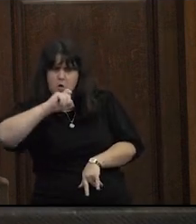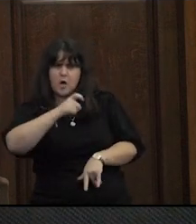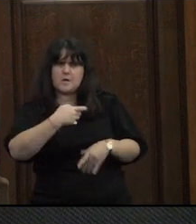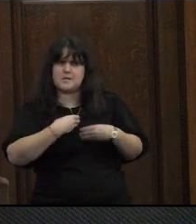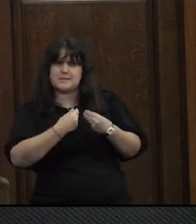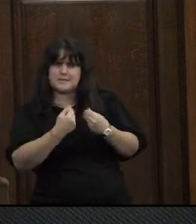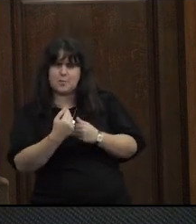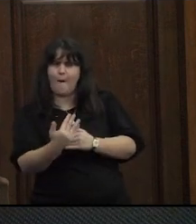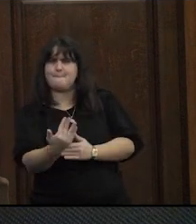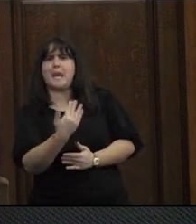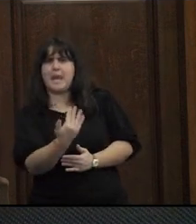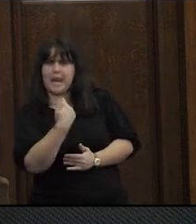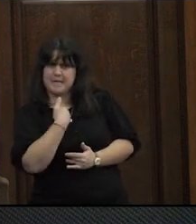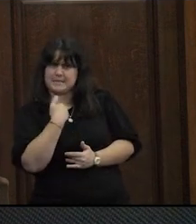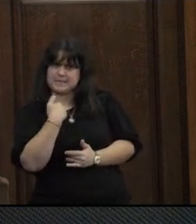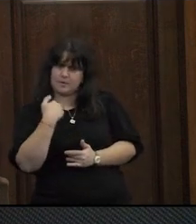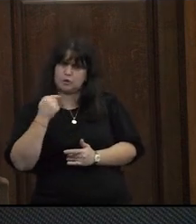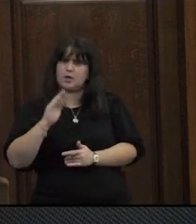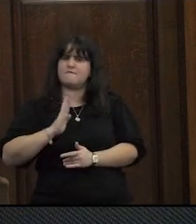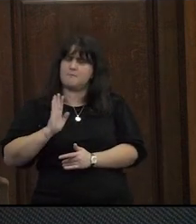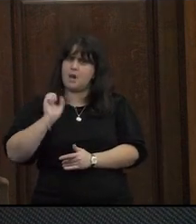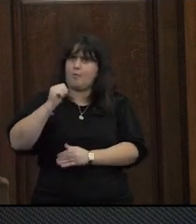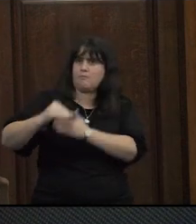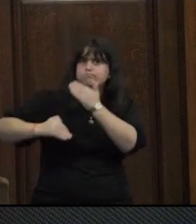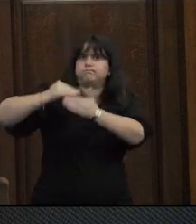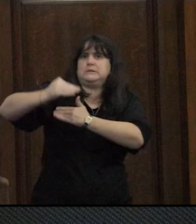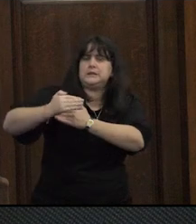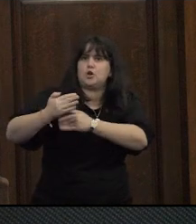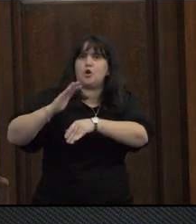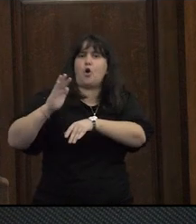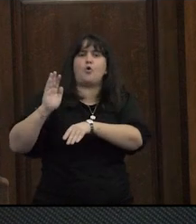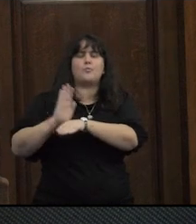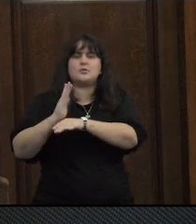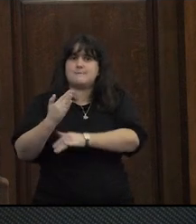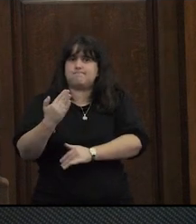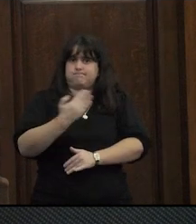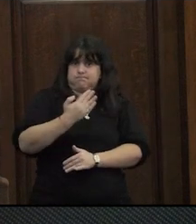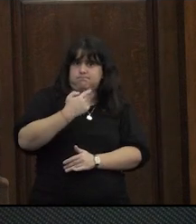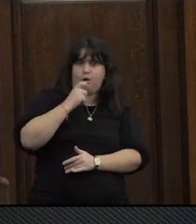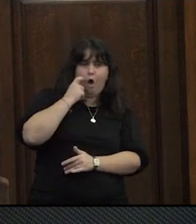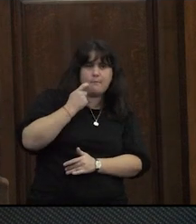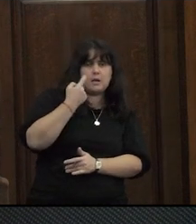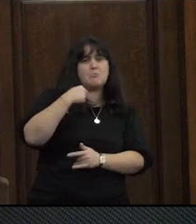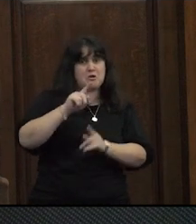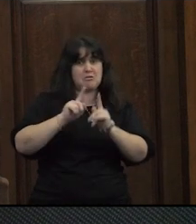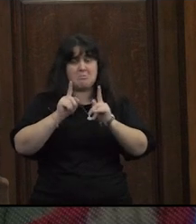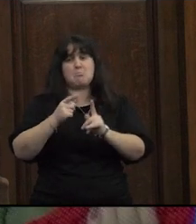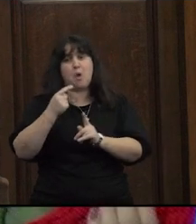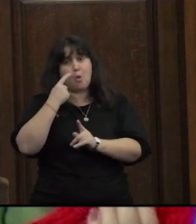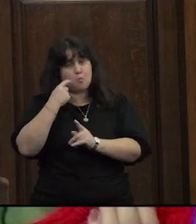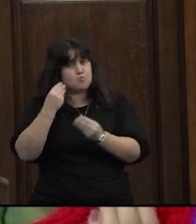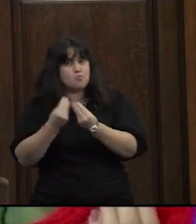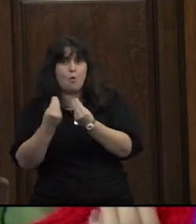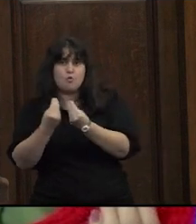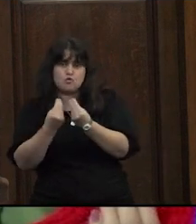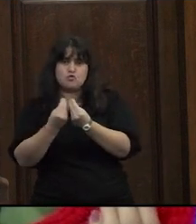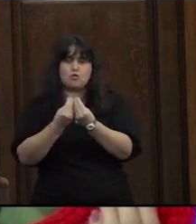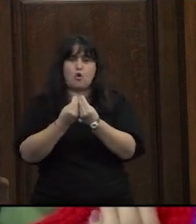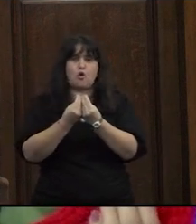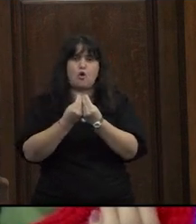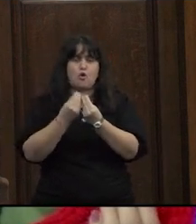con sensación de amenaza esta avanzada feminista pero entre estos extremos hay muchos grises muchas